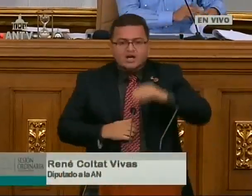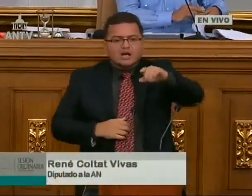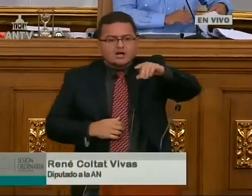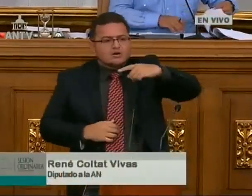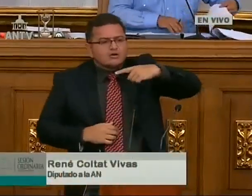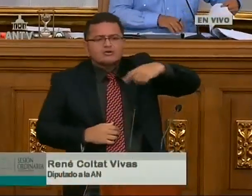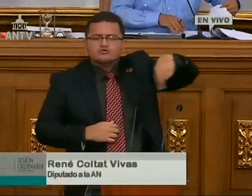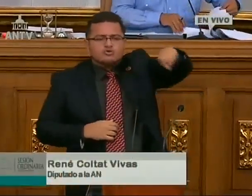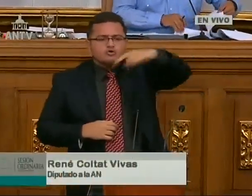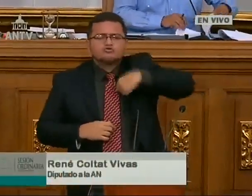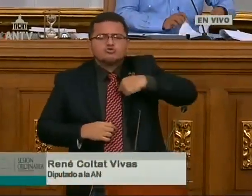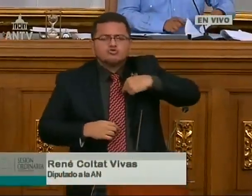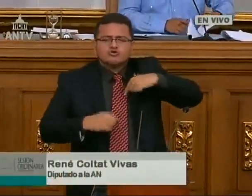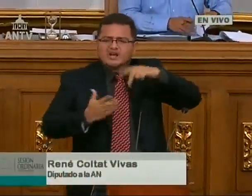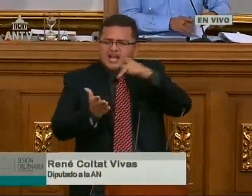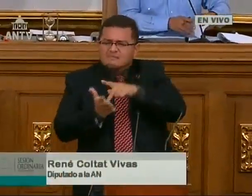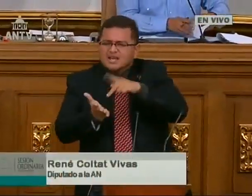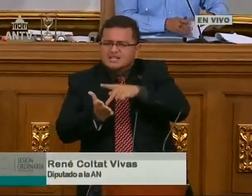y muchas otras experiencias.